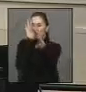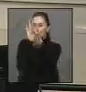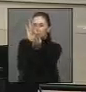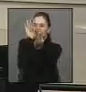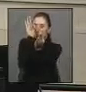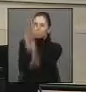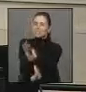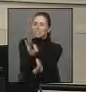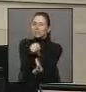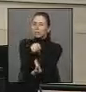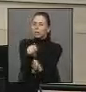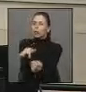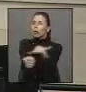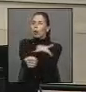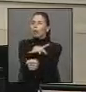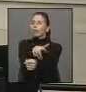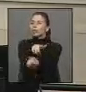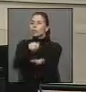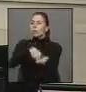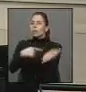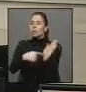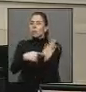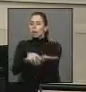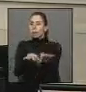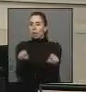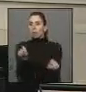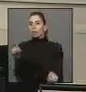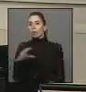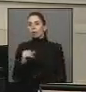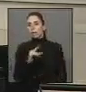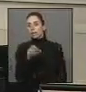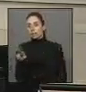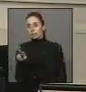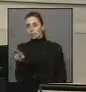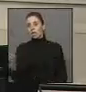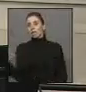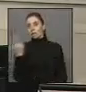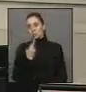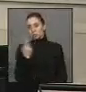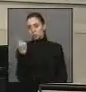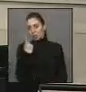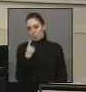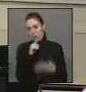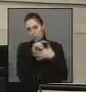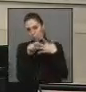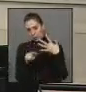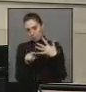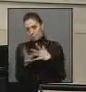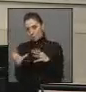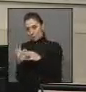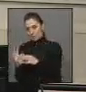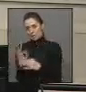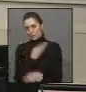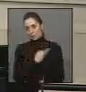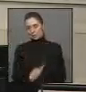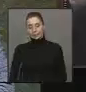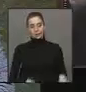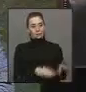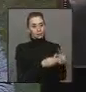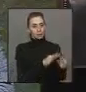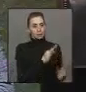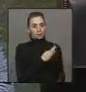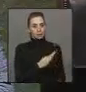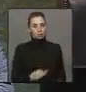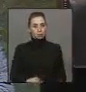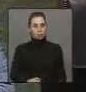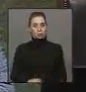para poder firmar este tratado. Me gustaría que el Canciller pudiera respondernos a esas preguntas. Muchas gracias, Presidenta. Gracias, Diputado.